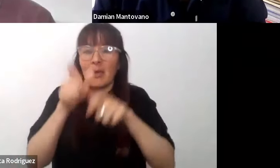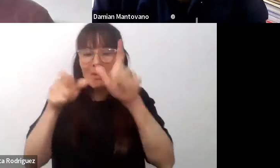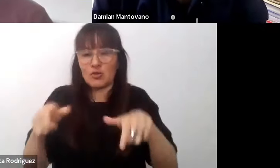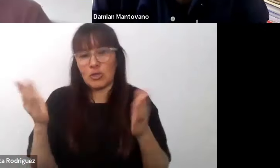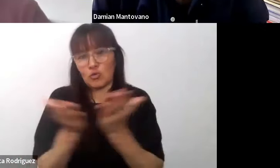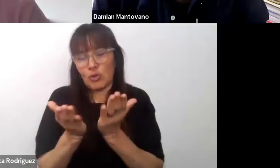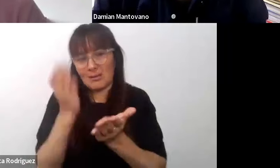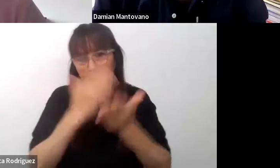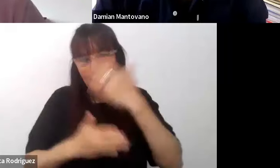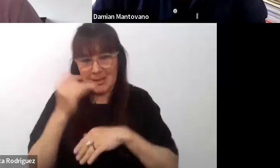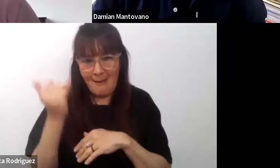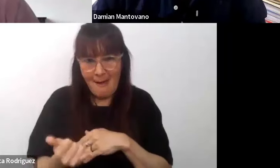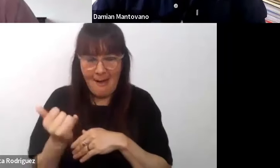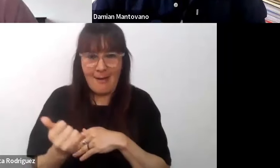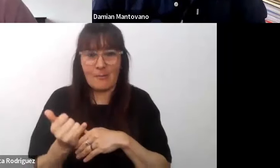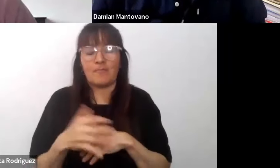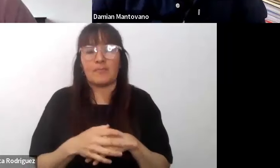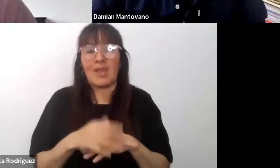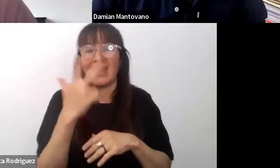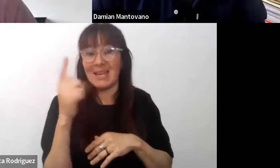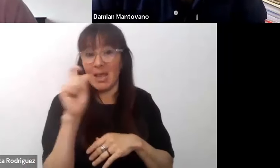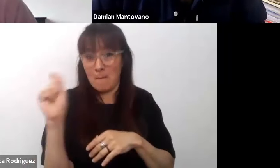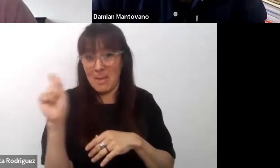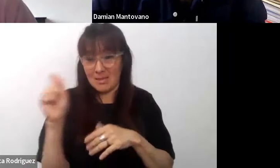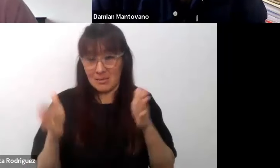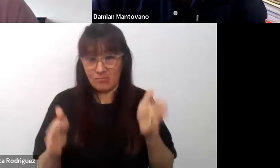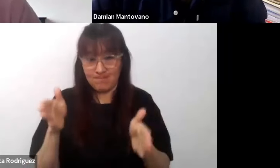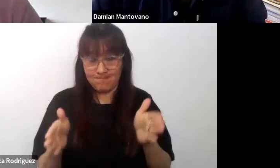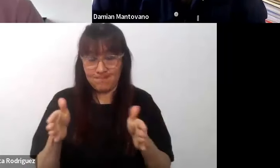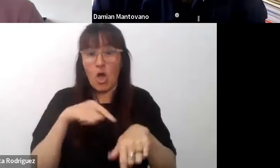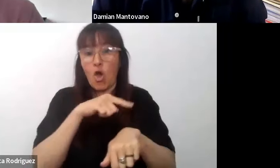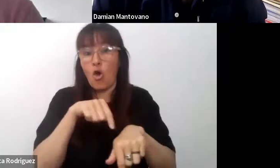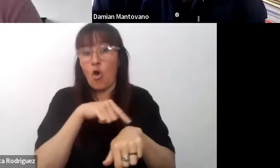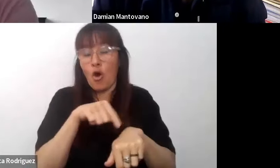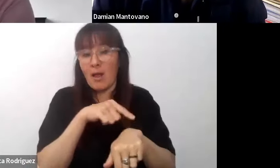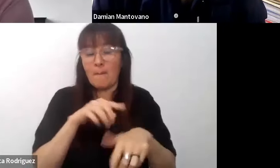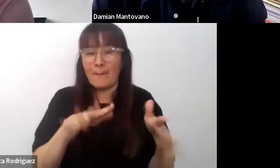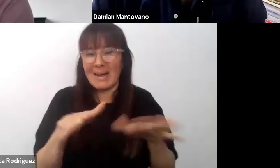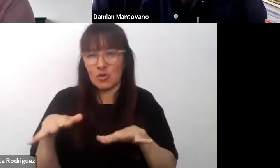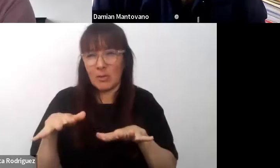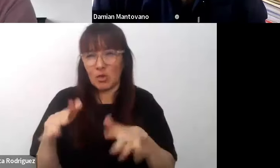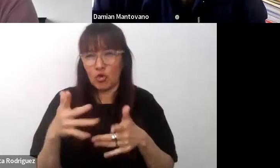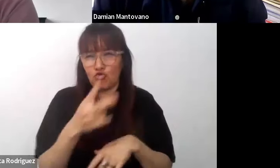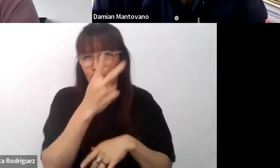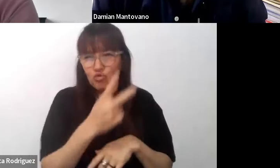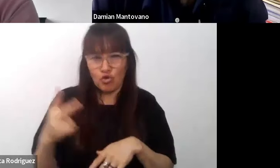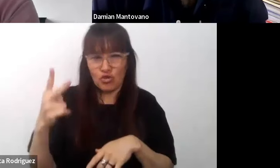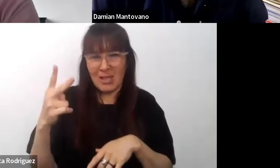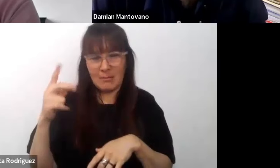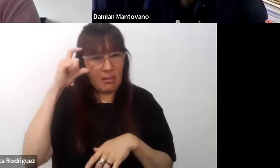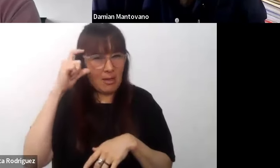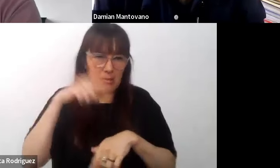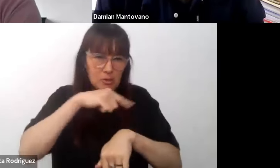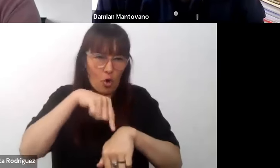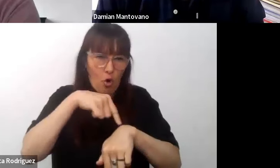a lo largo de tres trimestres con una carga horaria cerca de 210 horas de